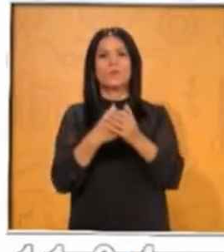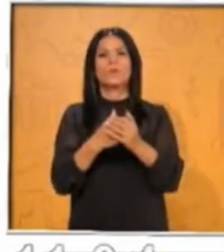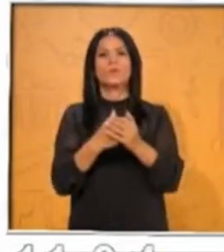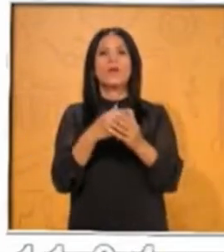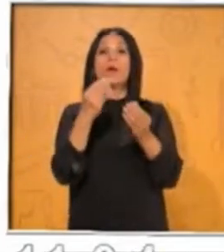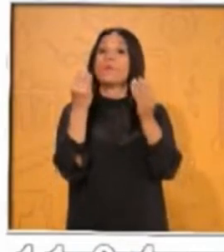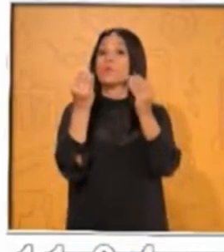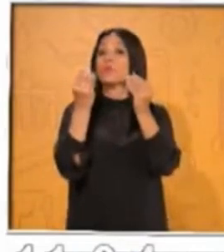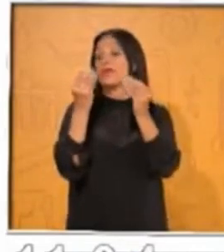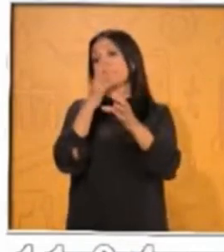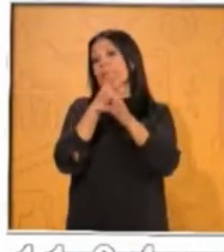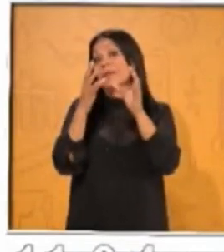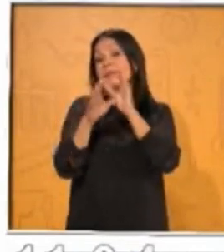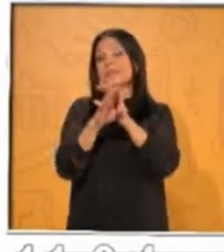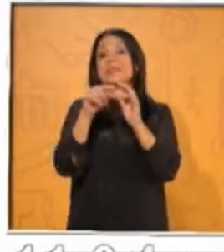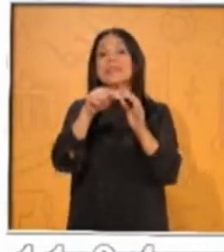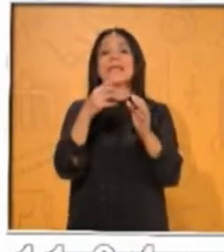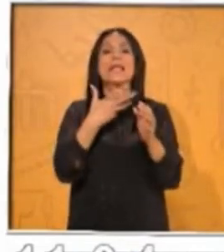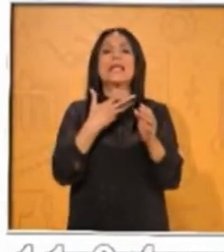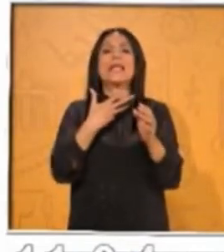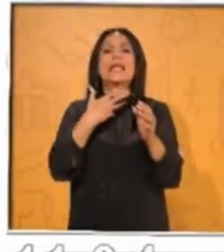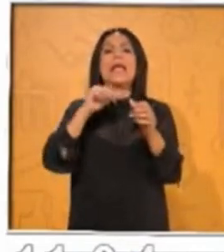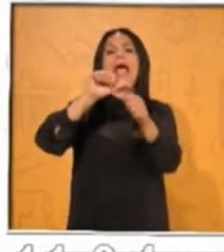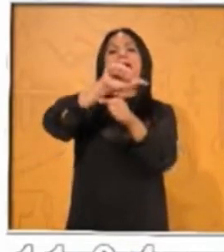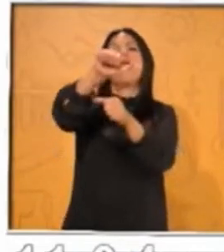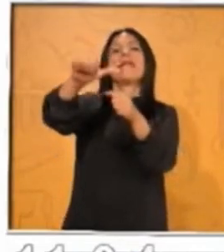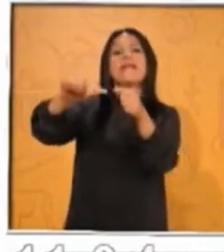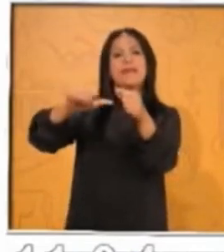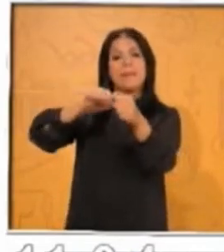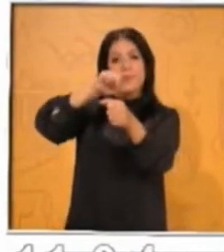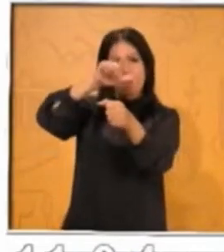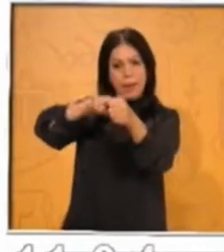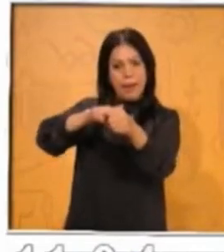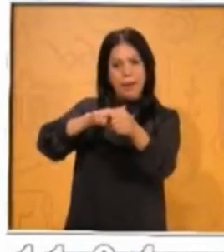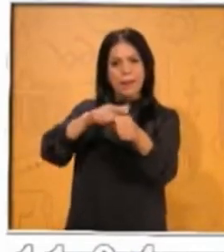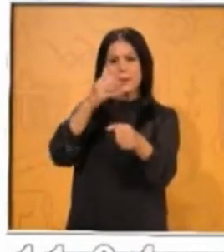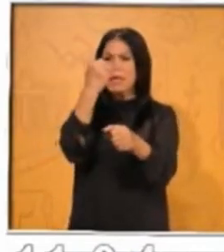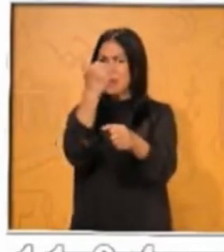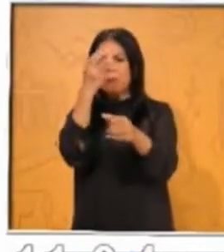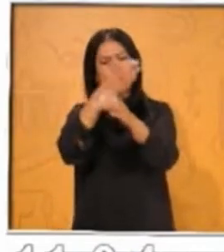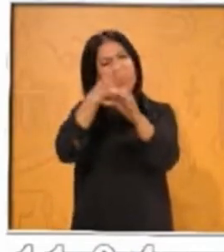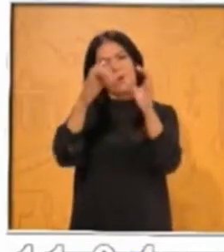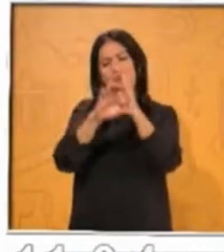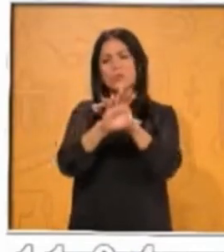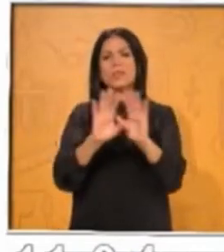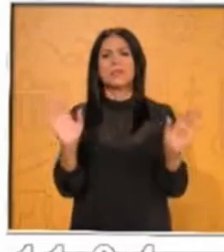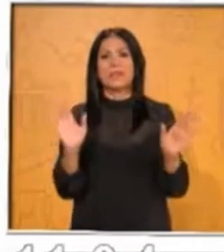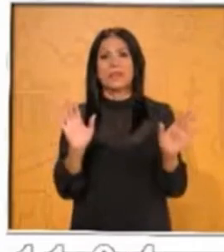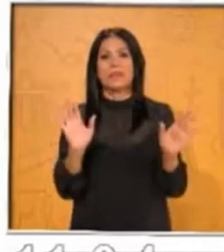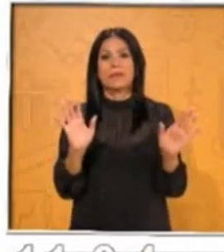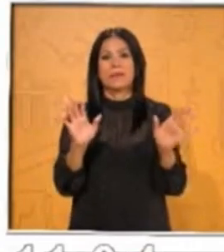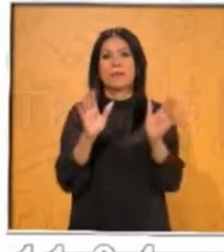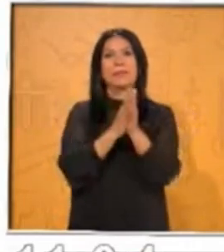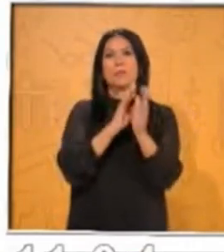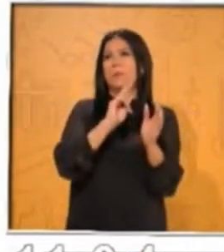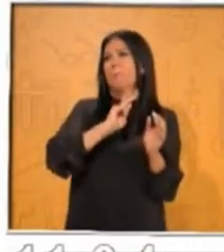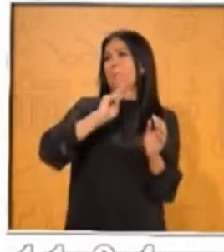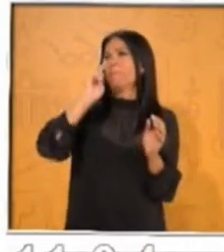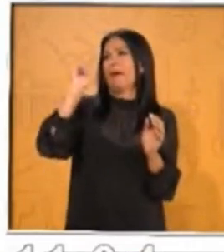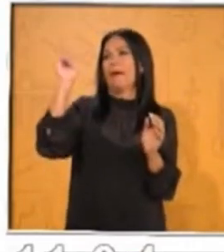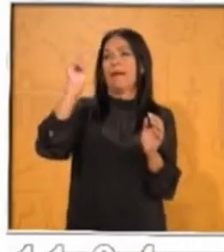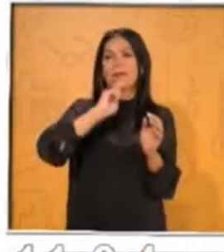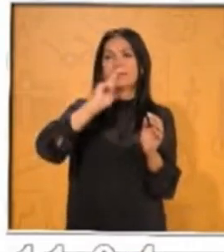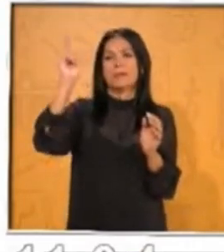o por objetos que personifican las características de los humanos. Esto quiere decir que se comportaran como una